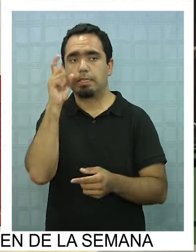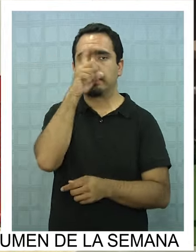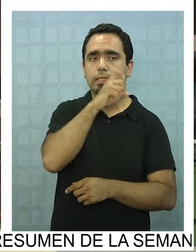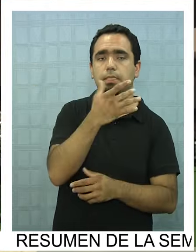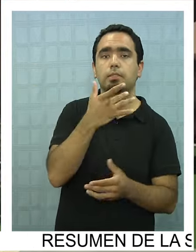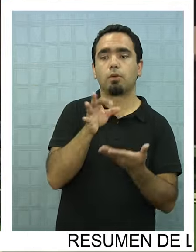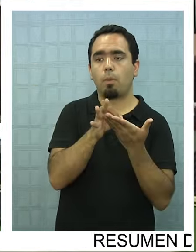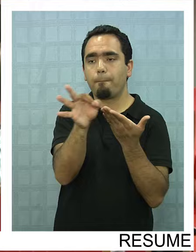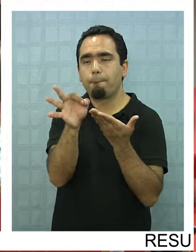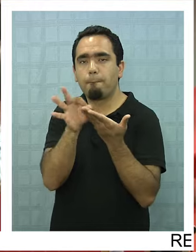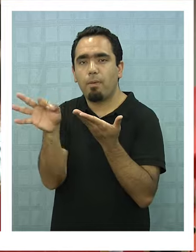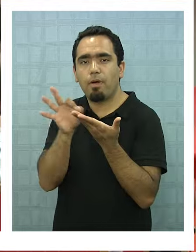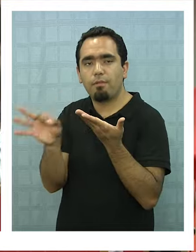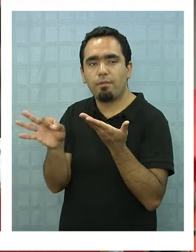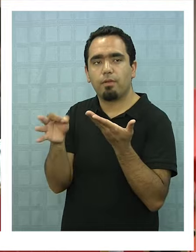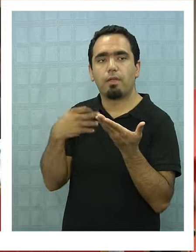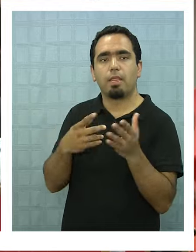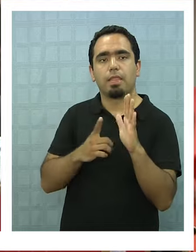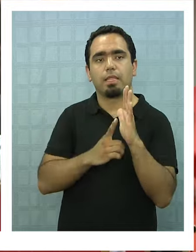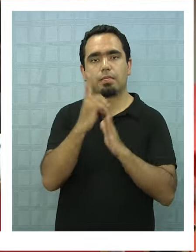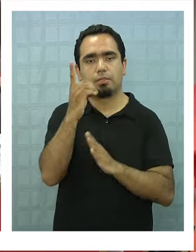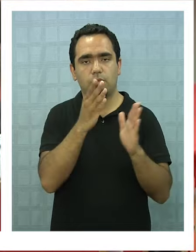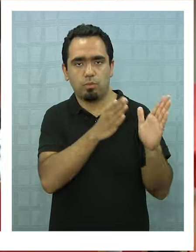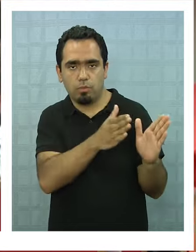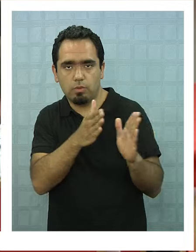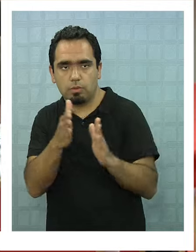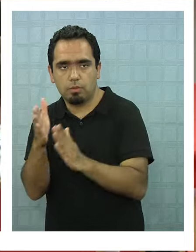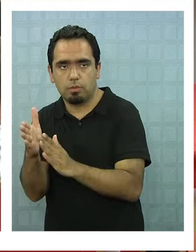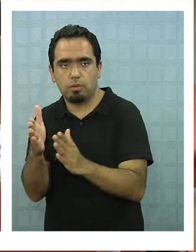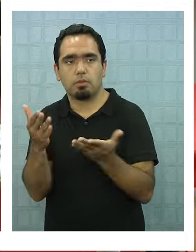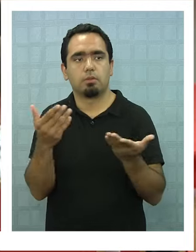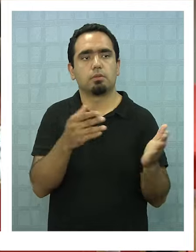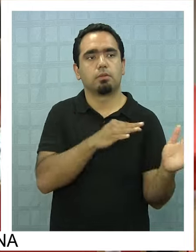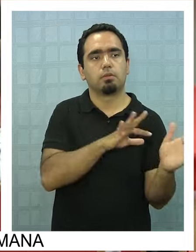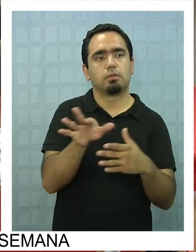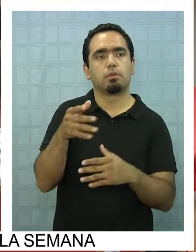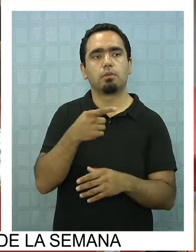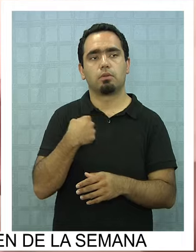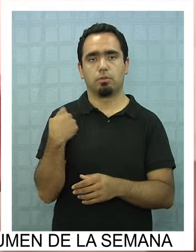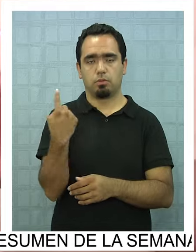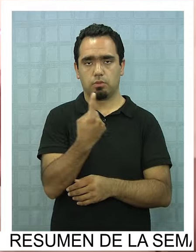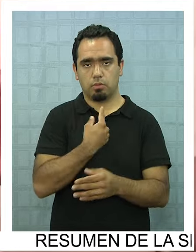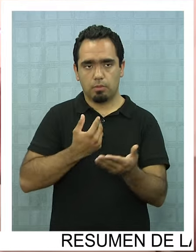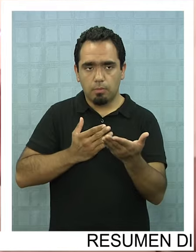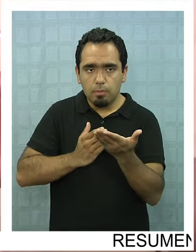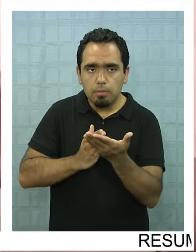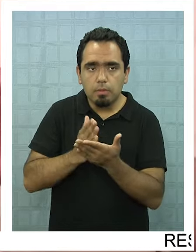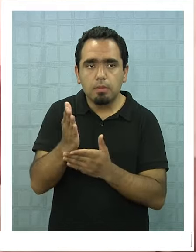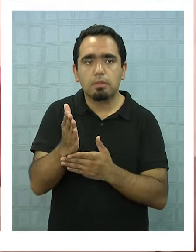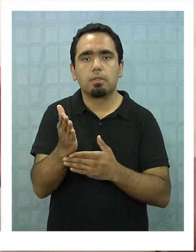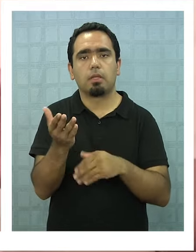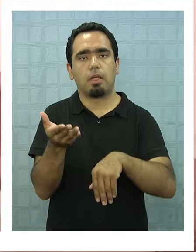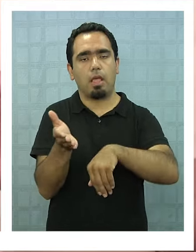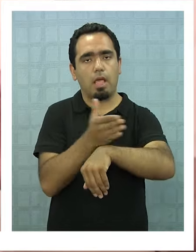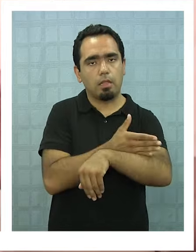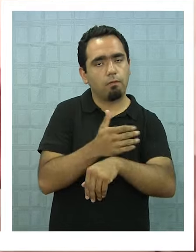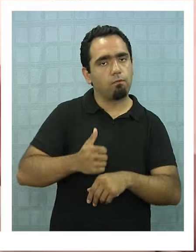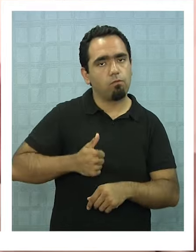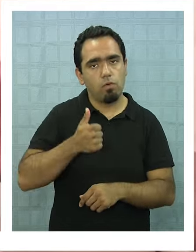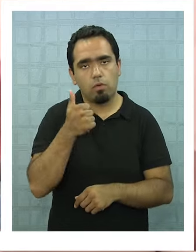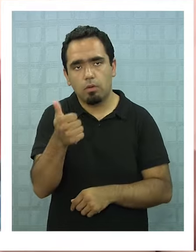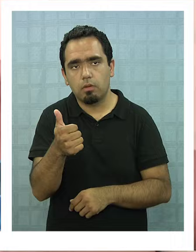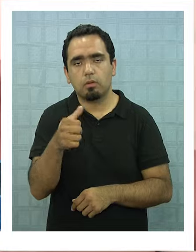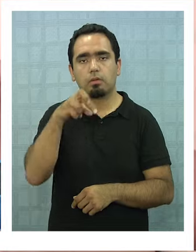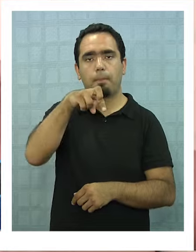dificultades con las comunidades de pueblos originarios en el desarrollo de los procesos productivos. Por eso estamos iniciando de manera anticipada y